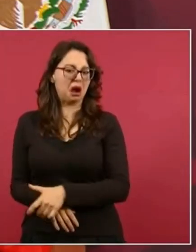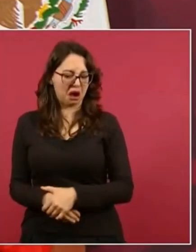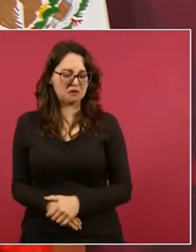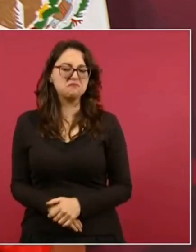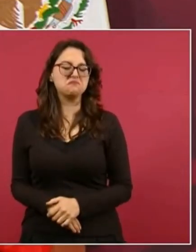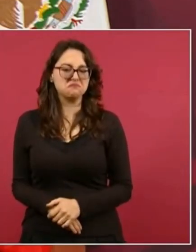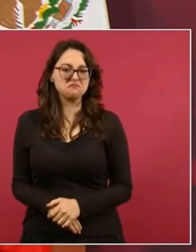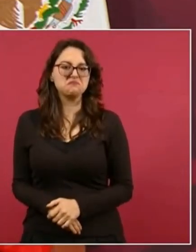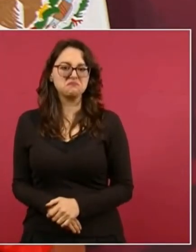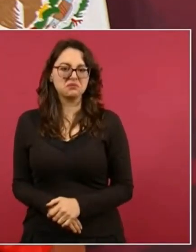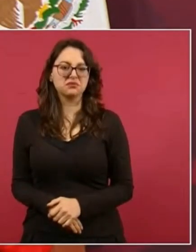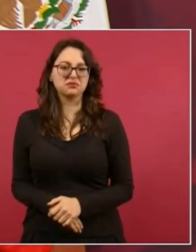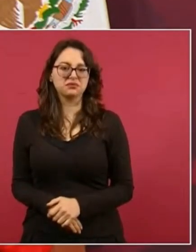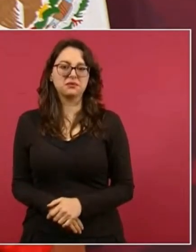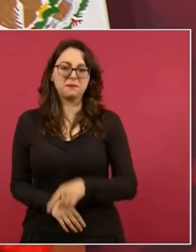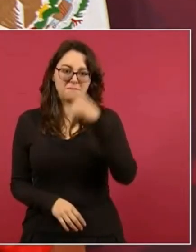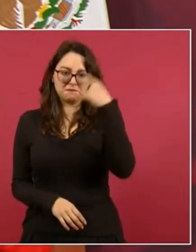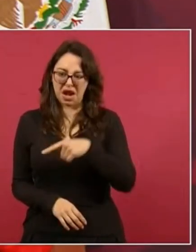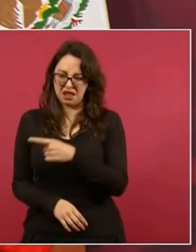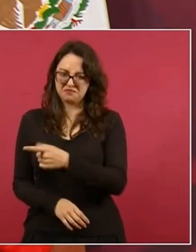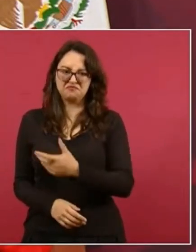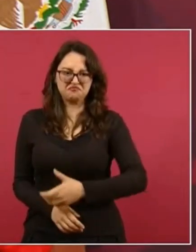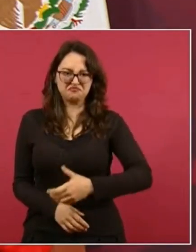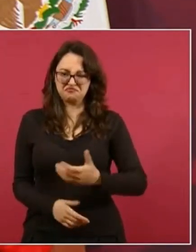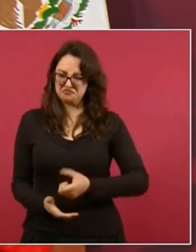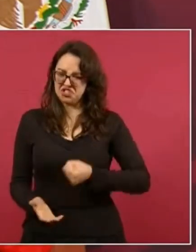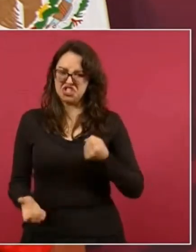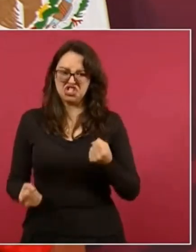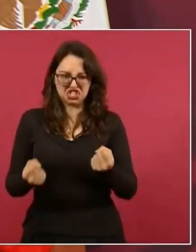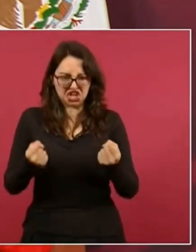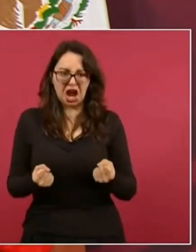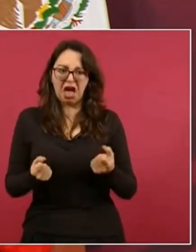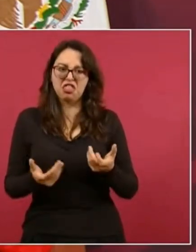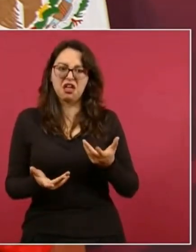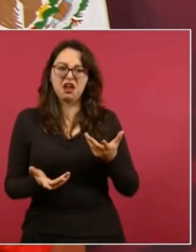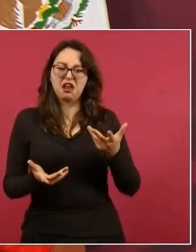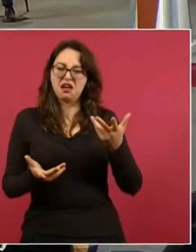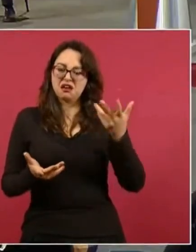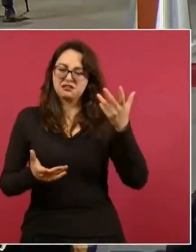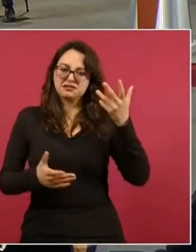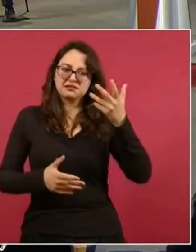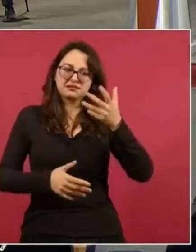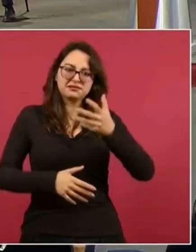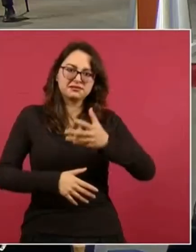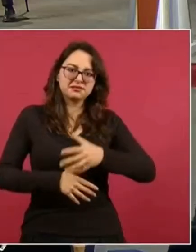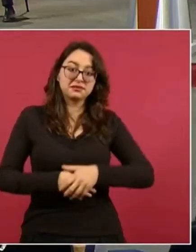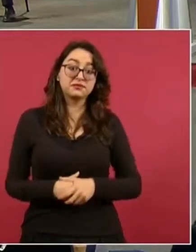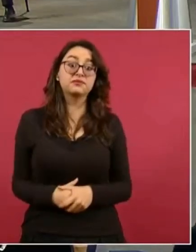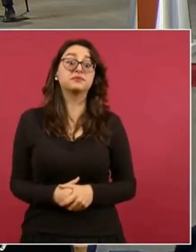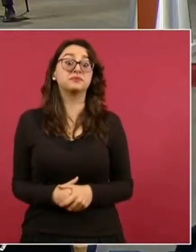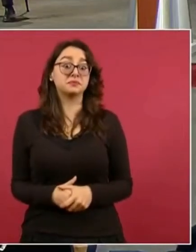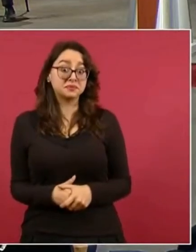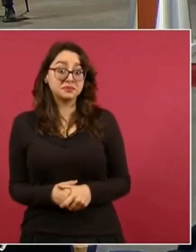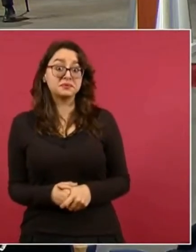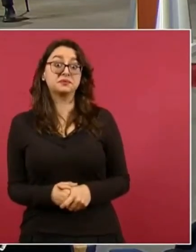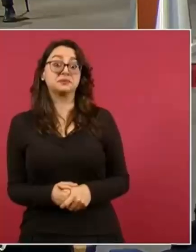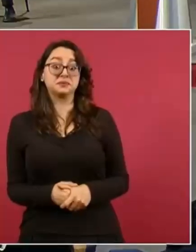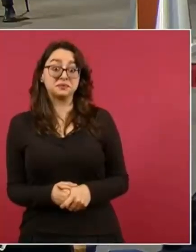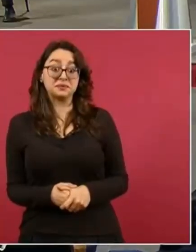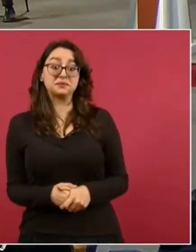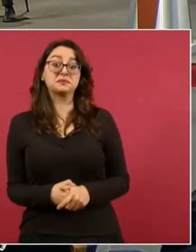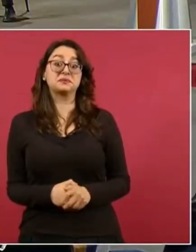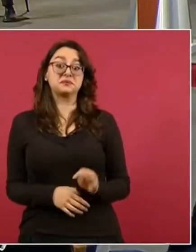Para que haga las chingaderas. No, está de sucia. Que se le da. Y debe estar